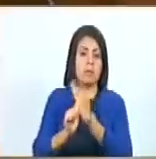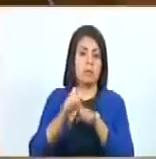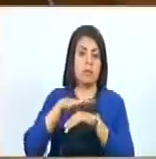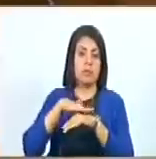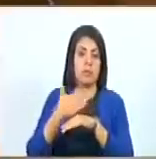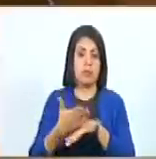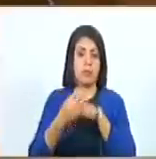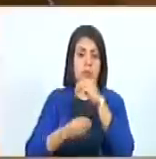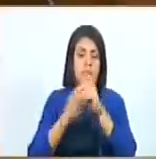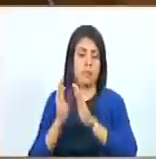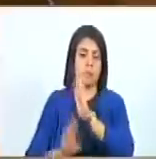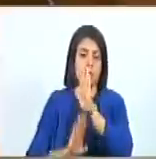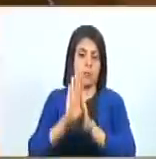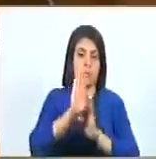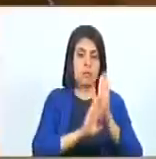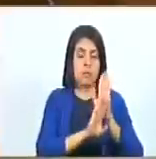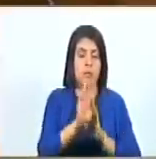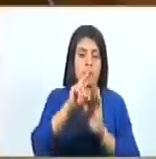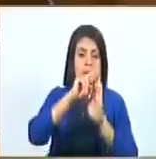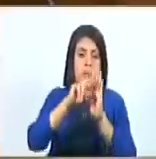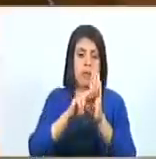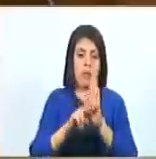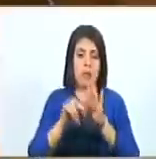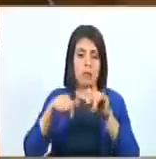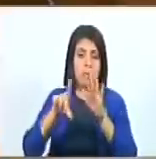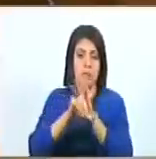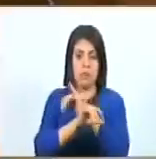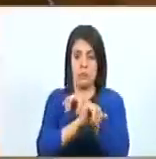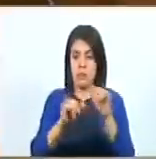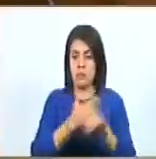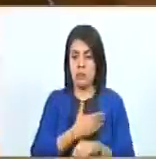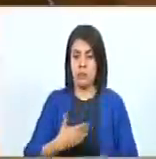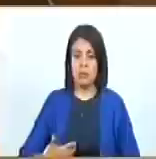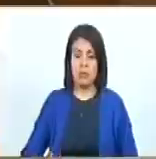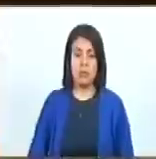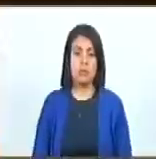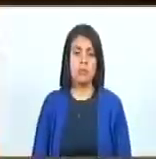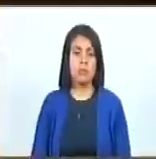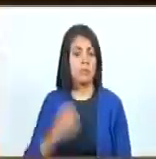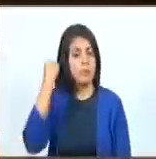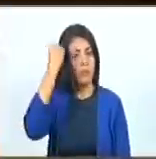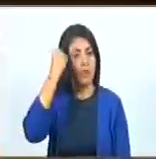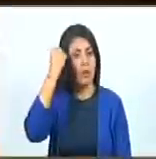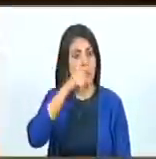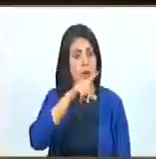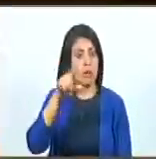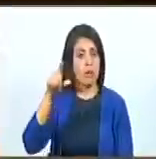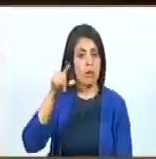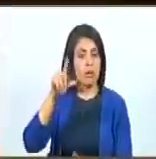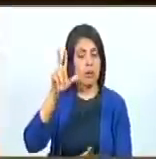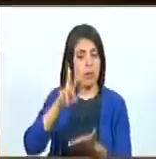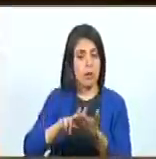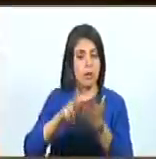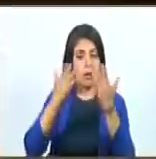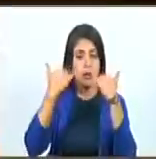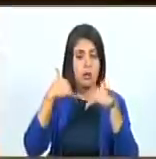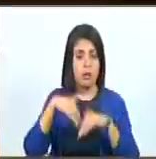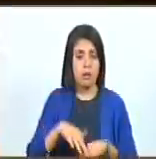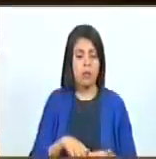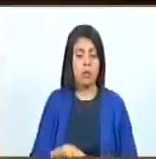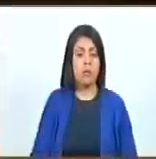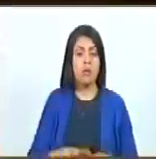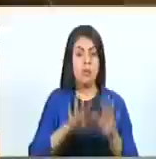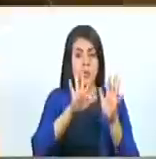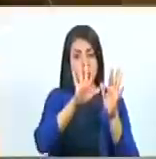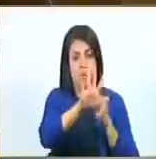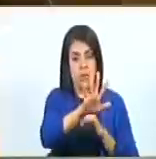serán desarrolladas en el reglamento de esta ley. Esto, señor presidente. En consideración el artículo. Aprobado, siguiente.